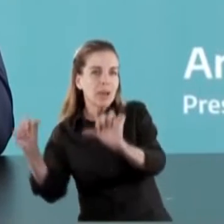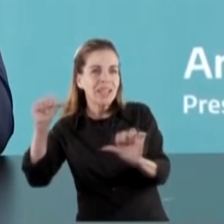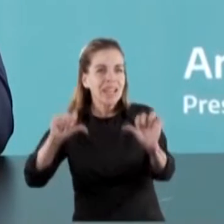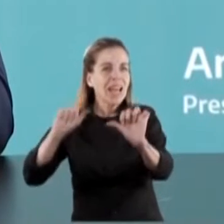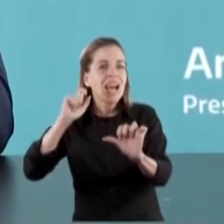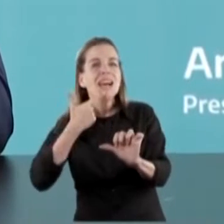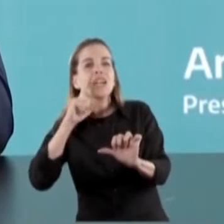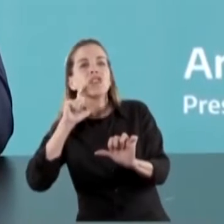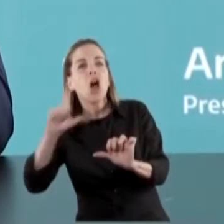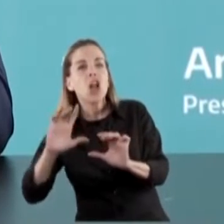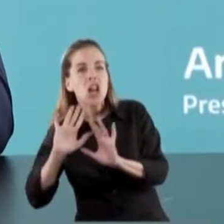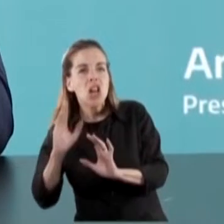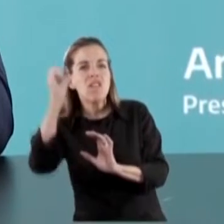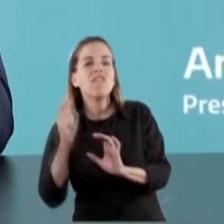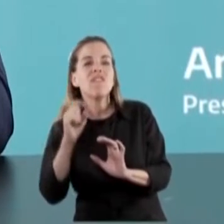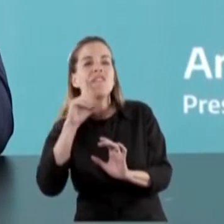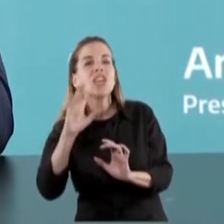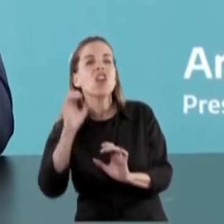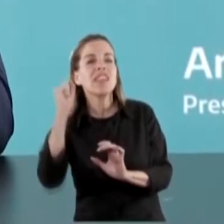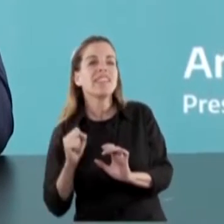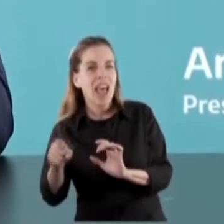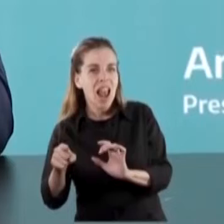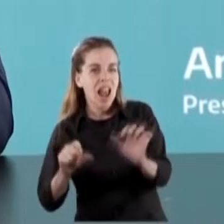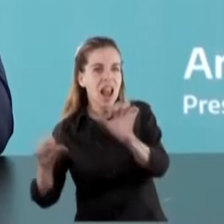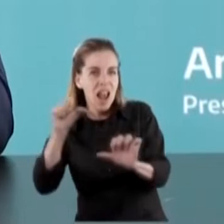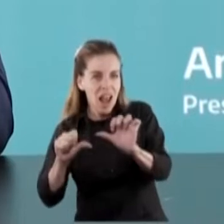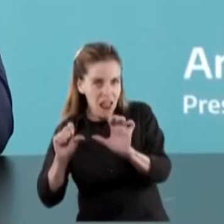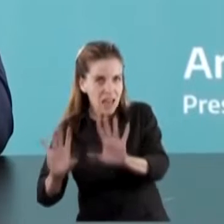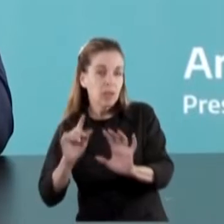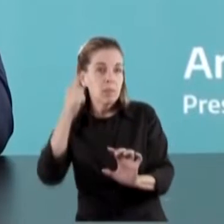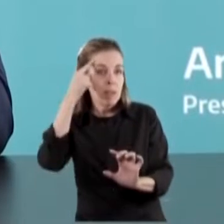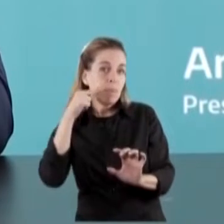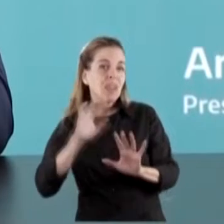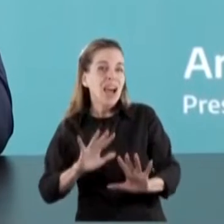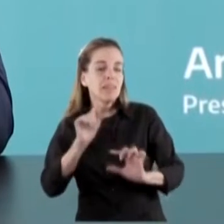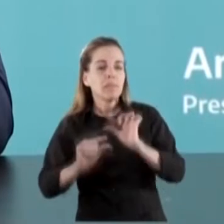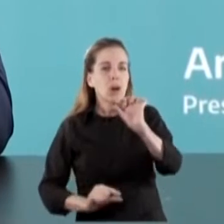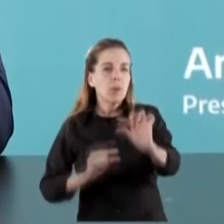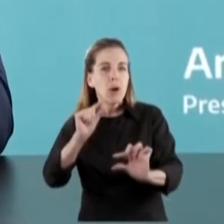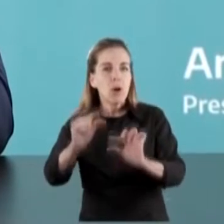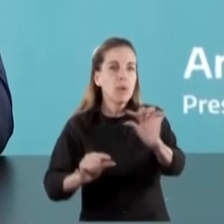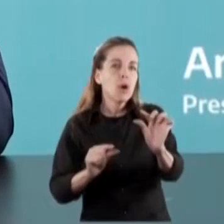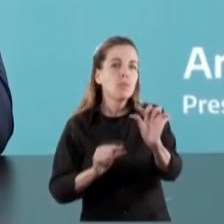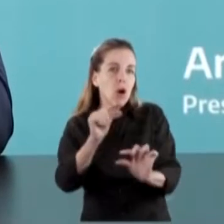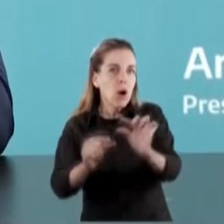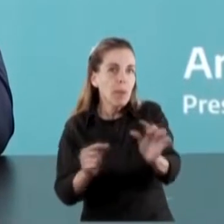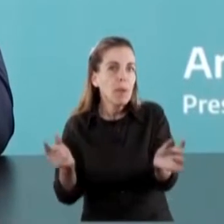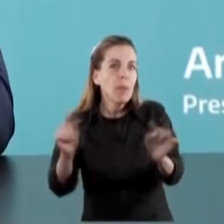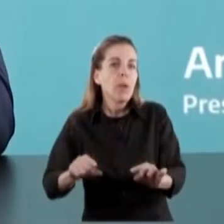bueno, pensamos que con todas estas acciones progresivamente se va a ir normalizando